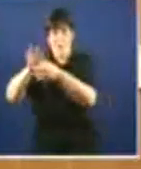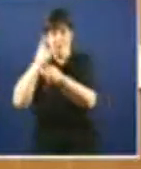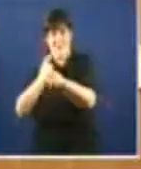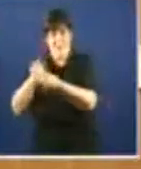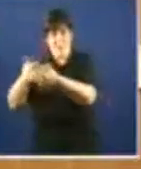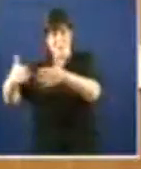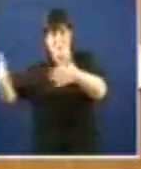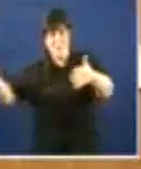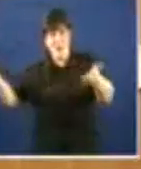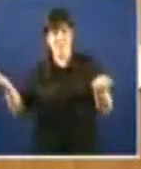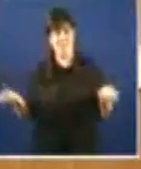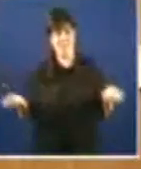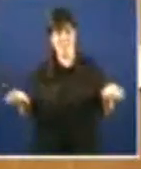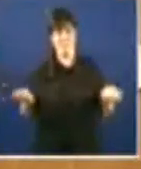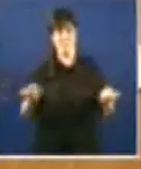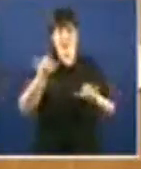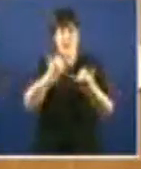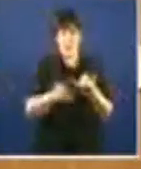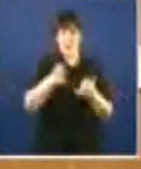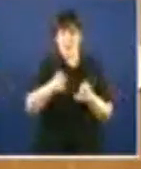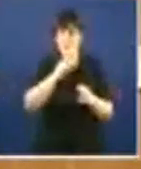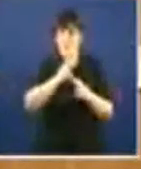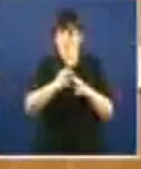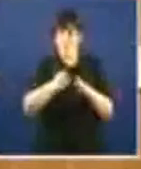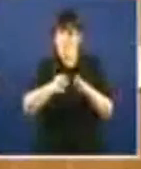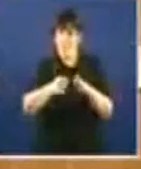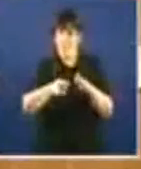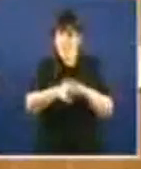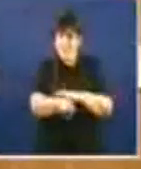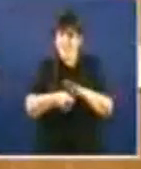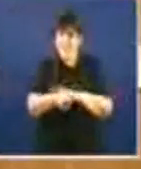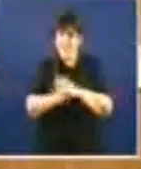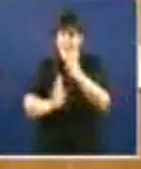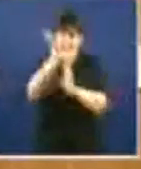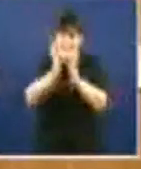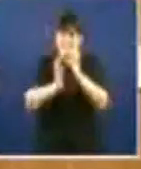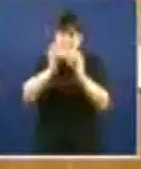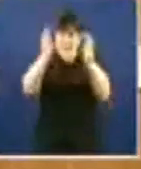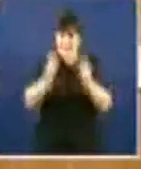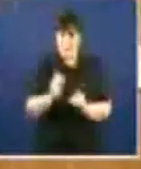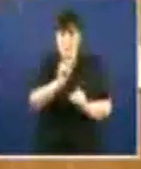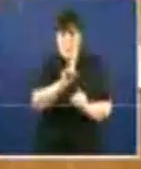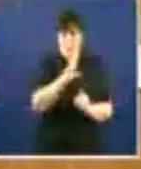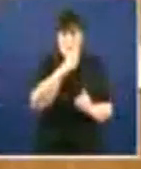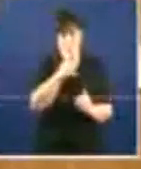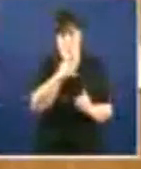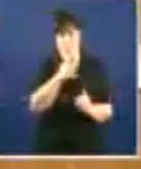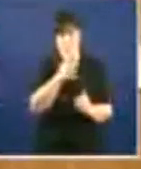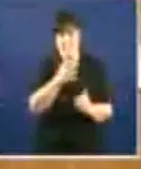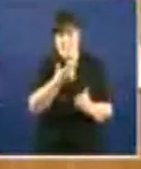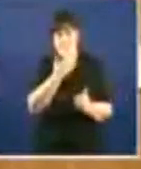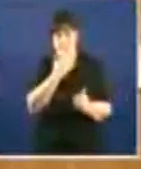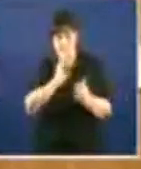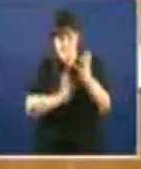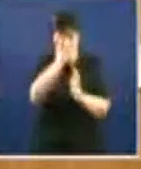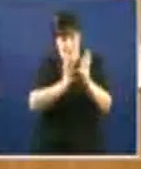evidentemente, isto é calquer cousa menos incentivar a reducción da incineración. É dicir, canto peor, mellor lle iba a unión